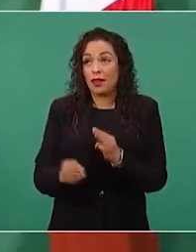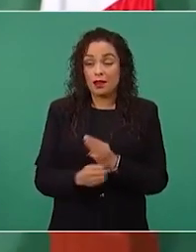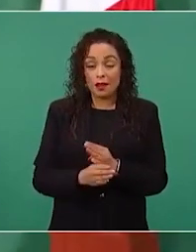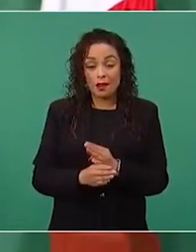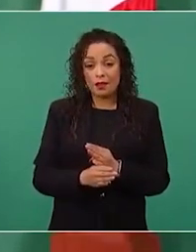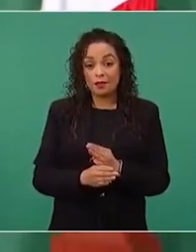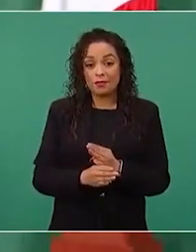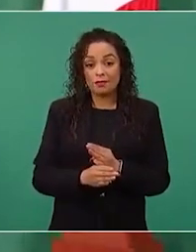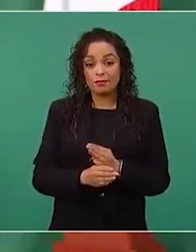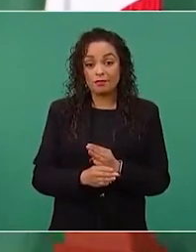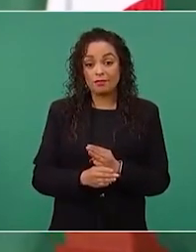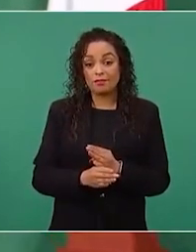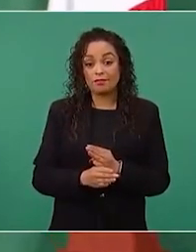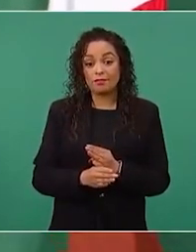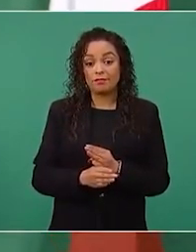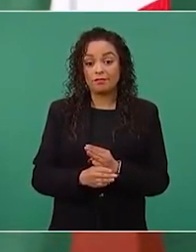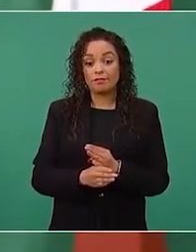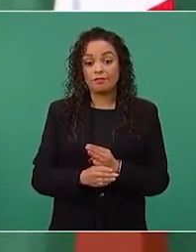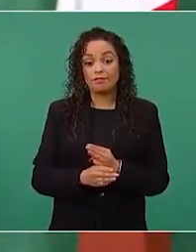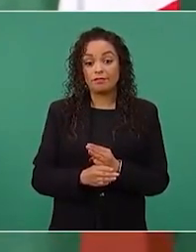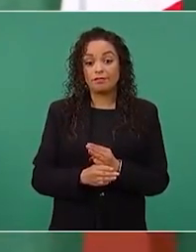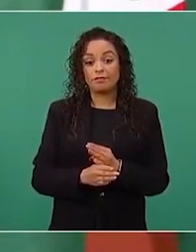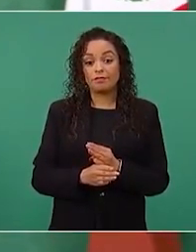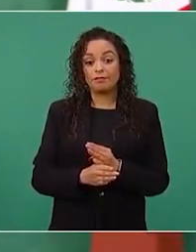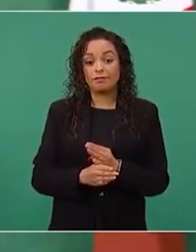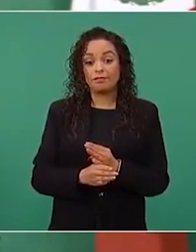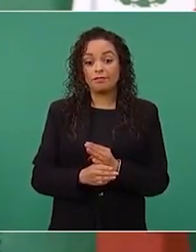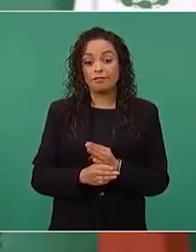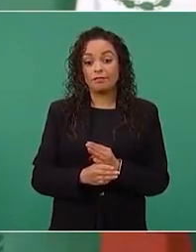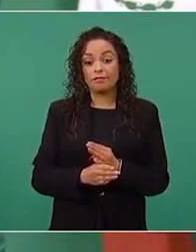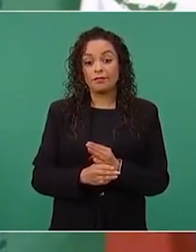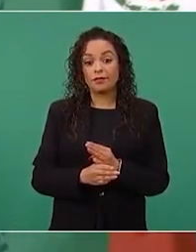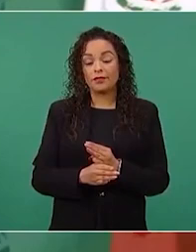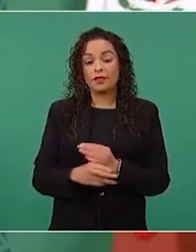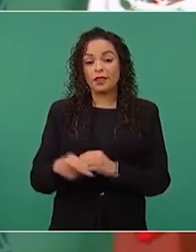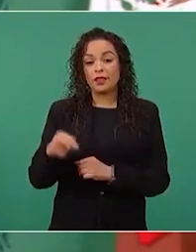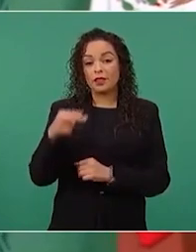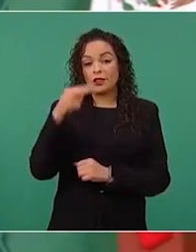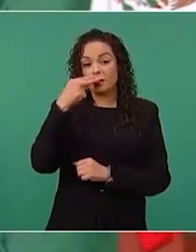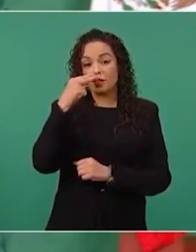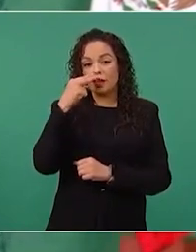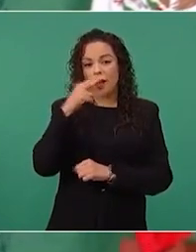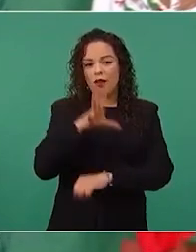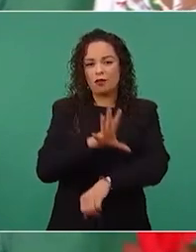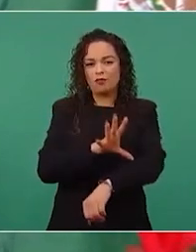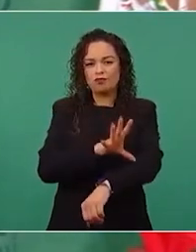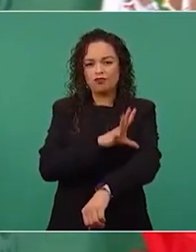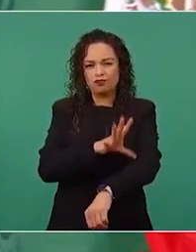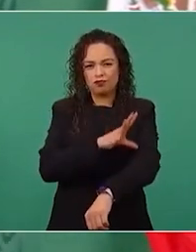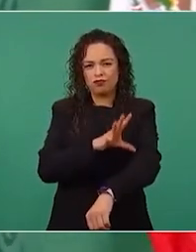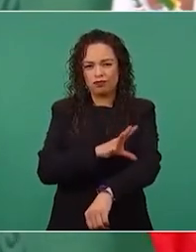de estos cigarros electrónicos, nada